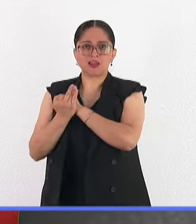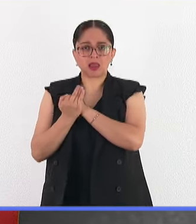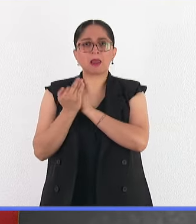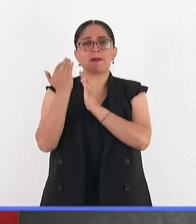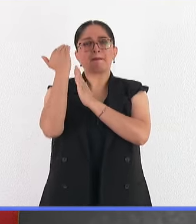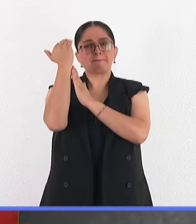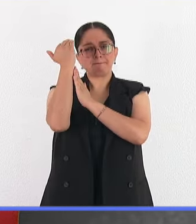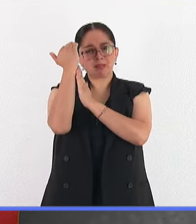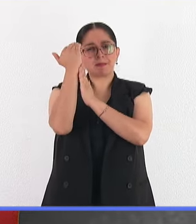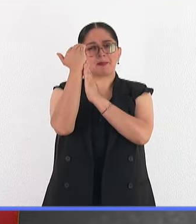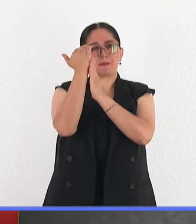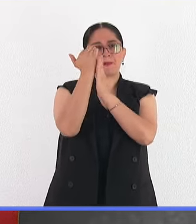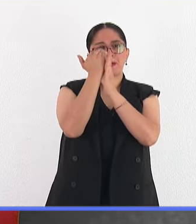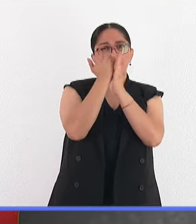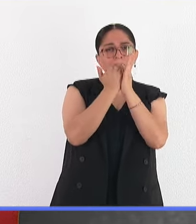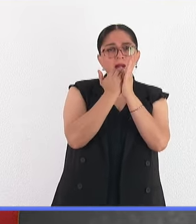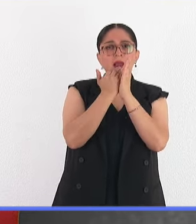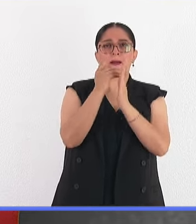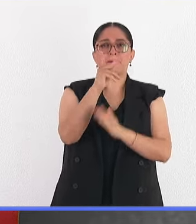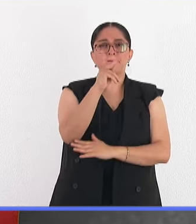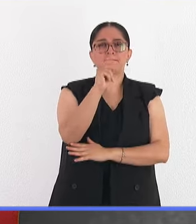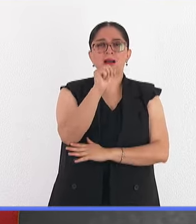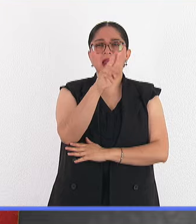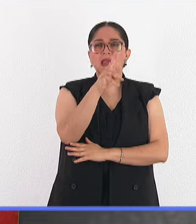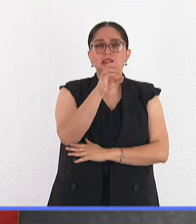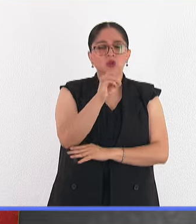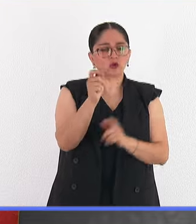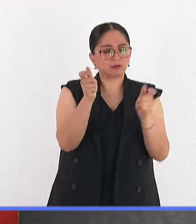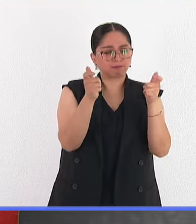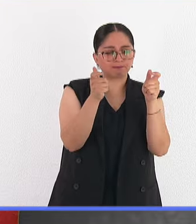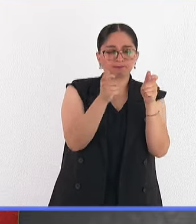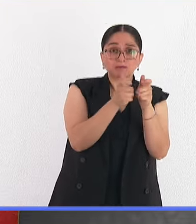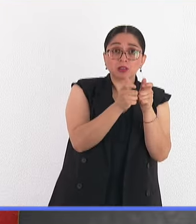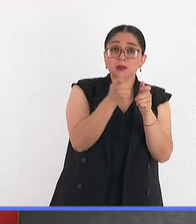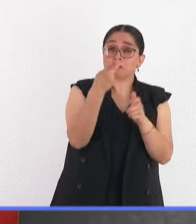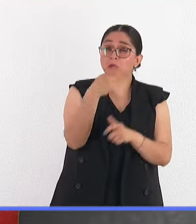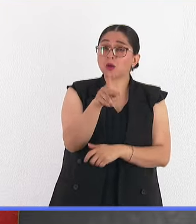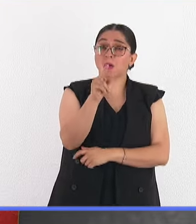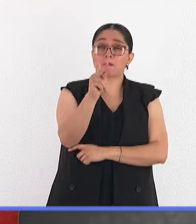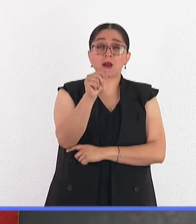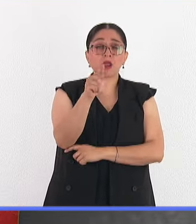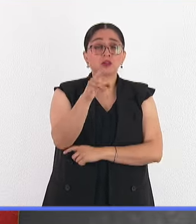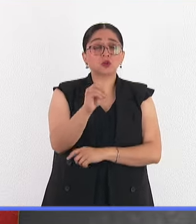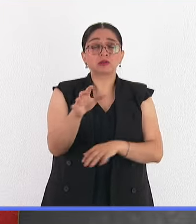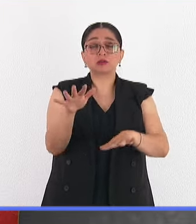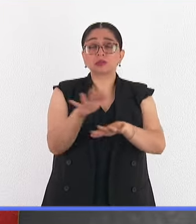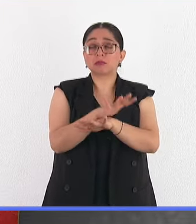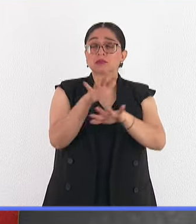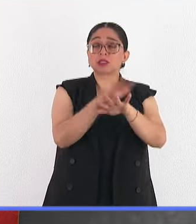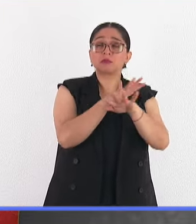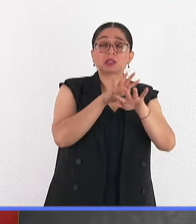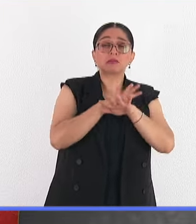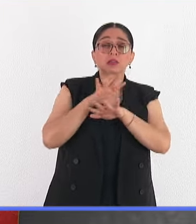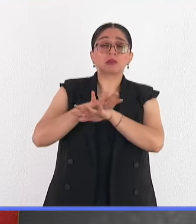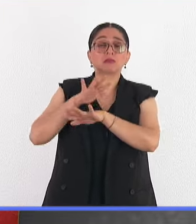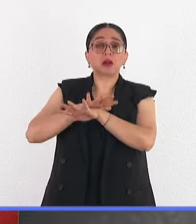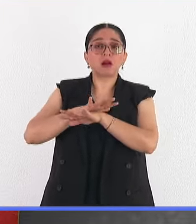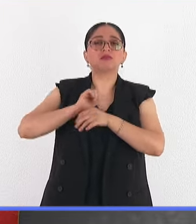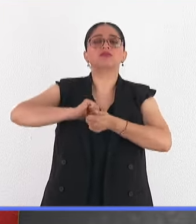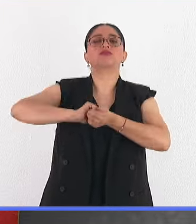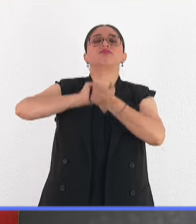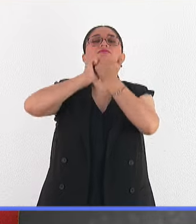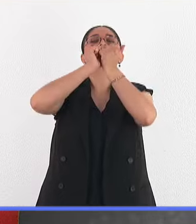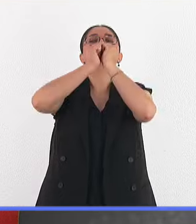el número de parásitos que hay en circulación. Pero este parásito es tan evolucionado y tan interesante que en un momento dado,